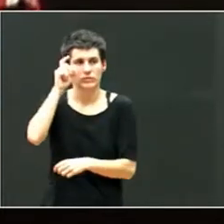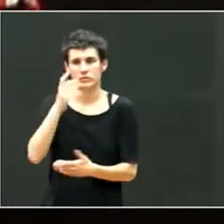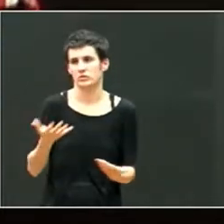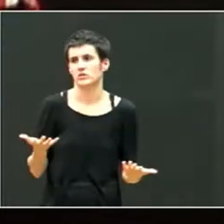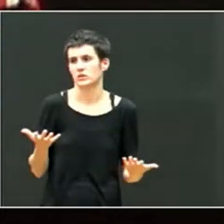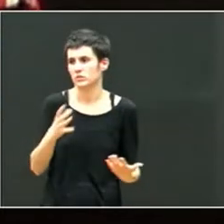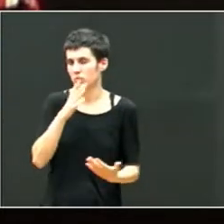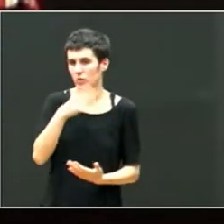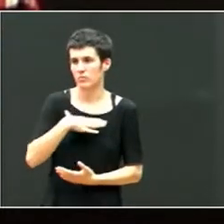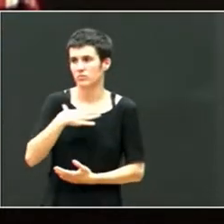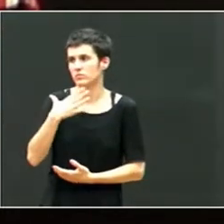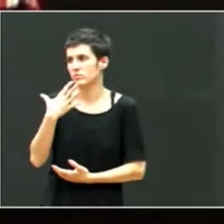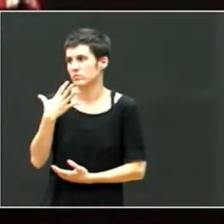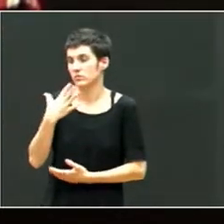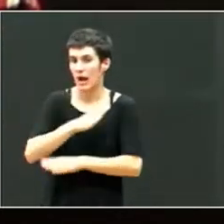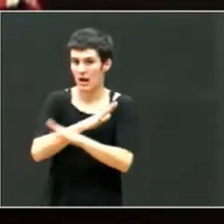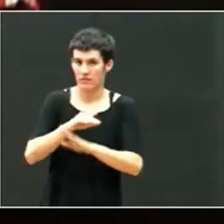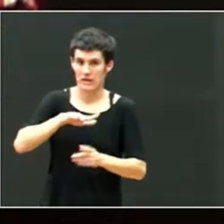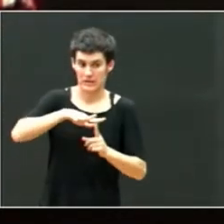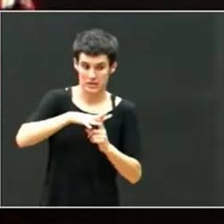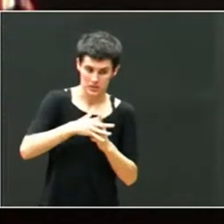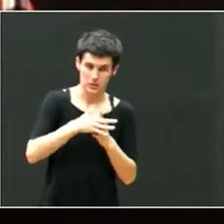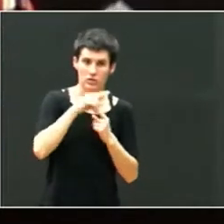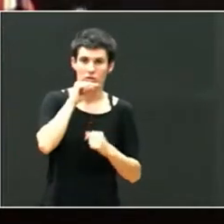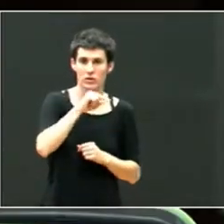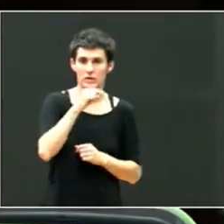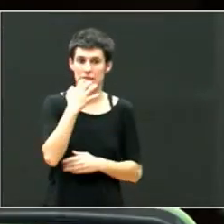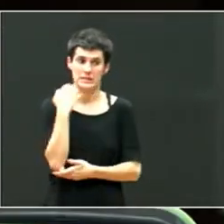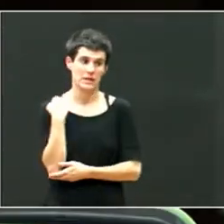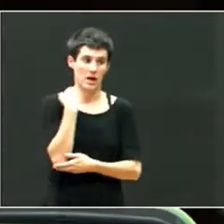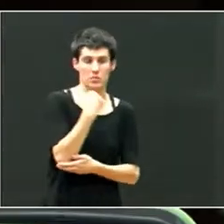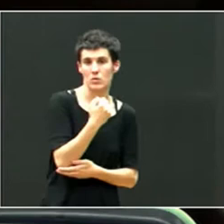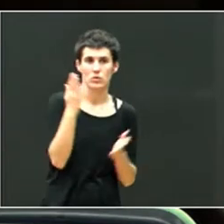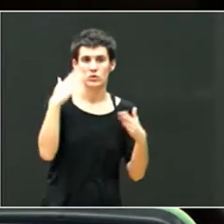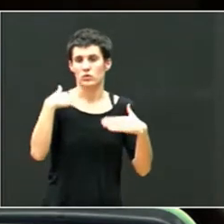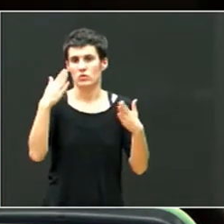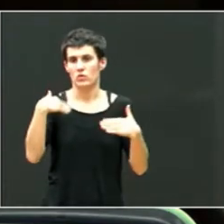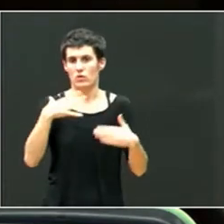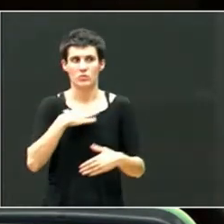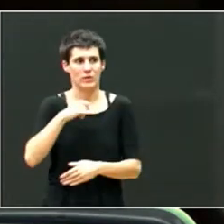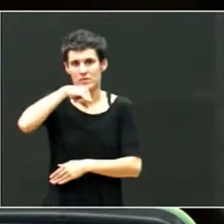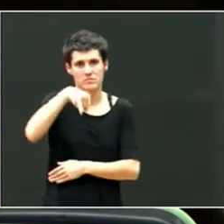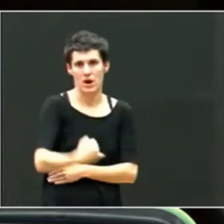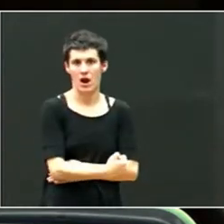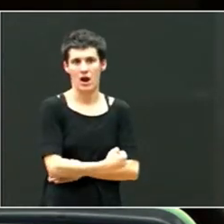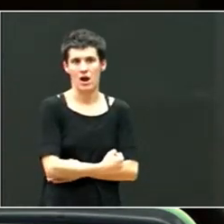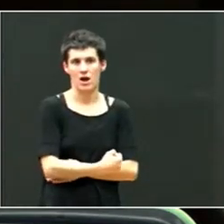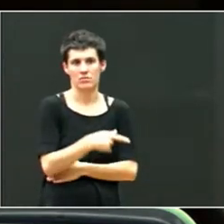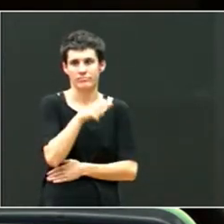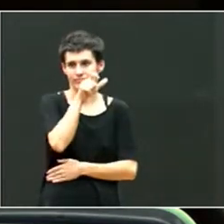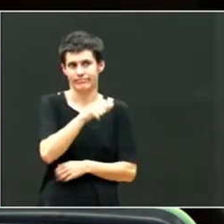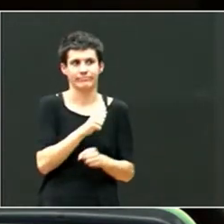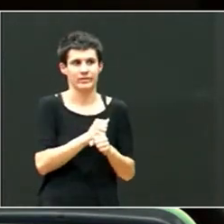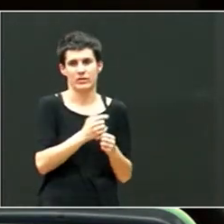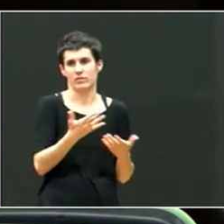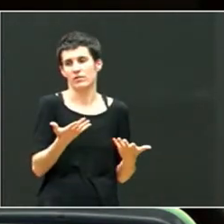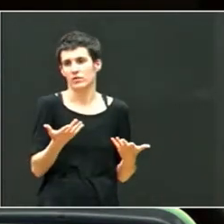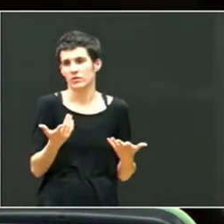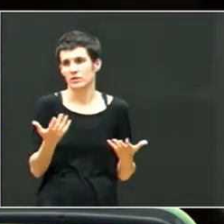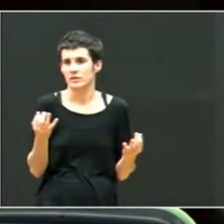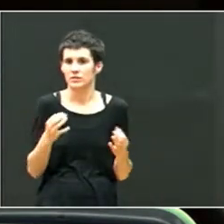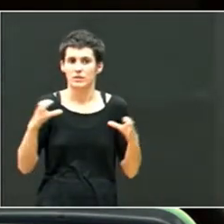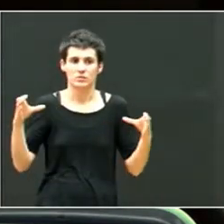con baja laboral a la mitad de la plantilla si no tenemos unos sistemas adecuados. Por tanto, trabajo en equipo,